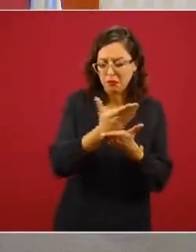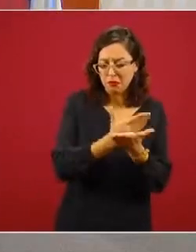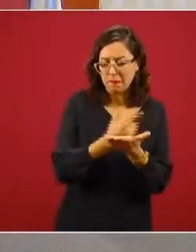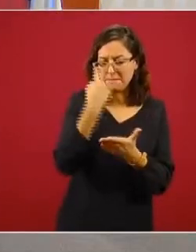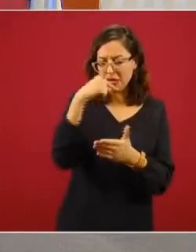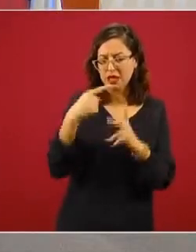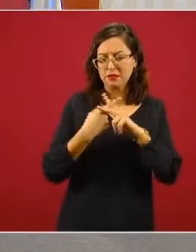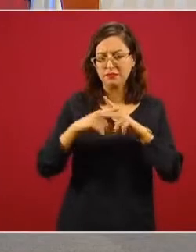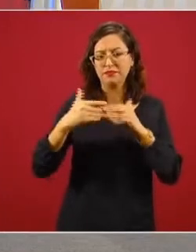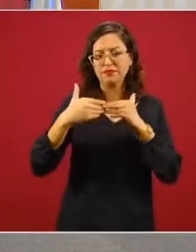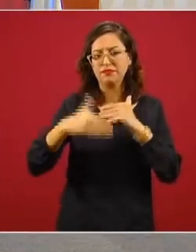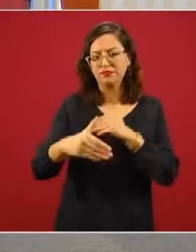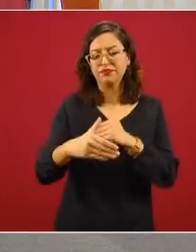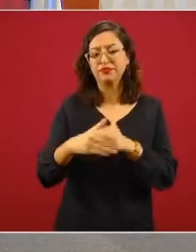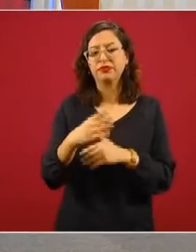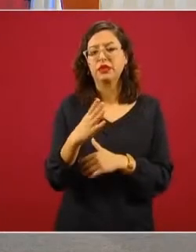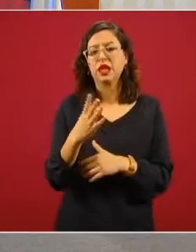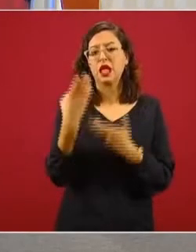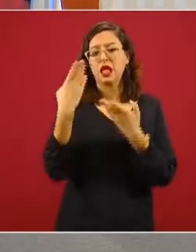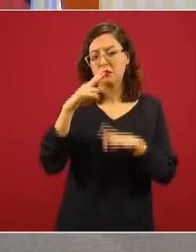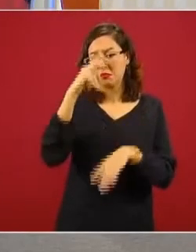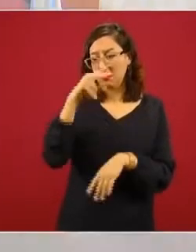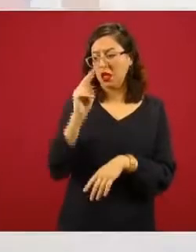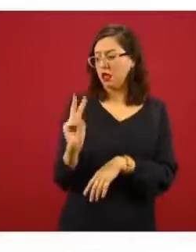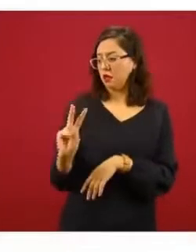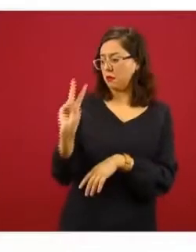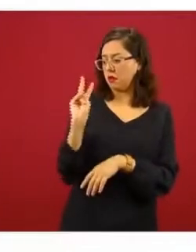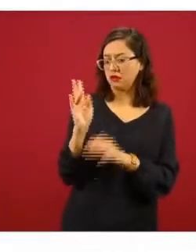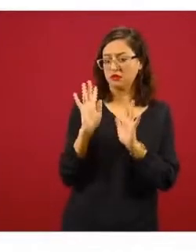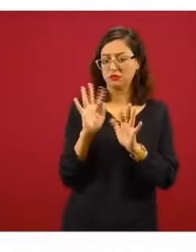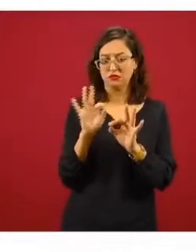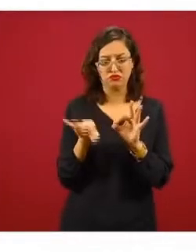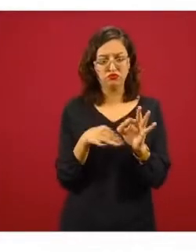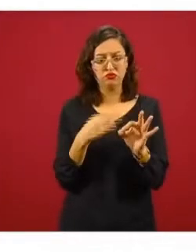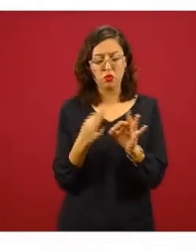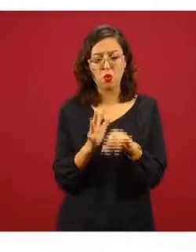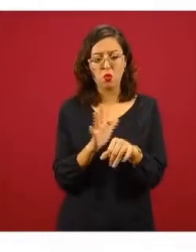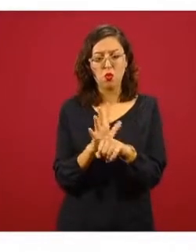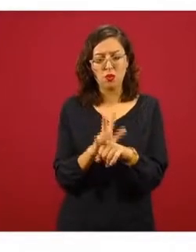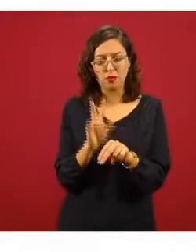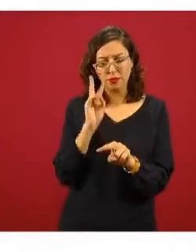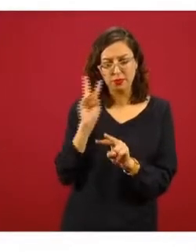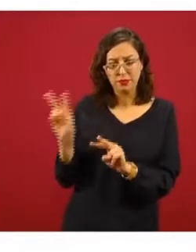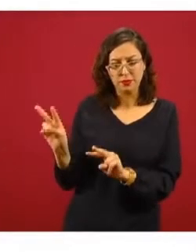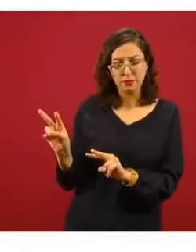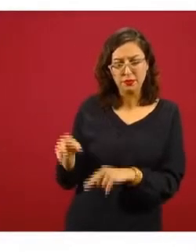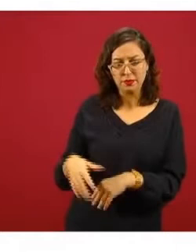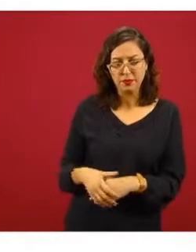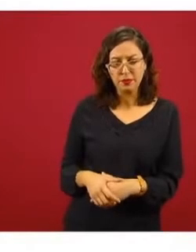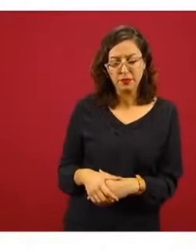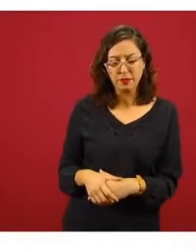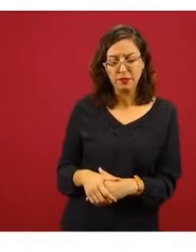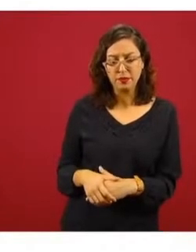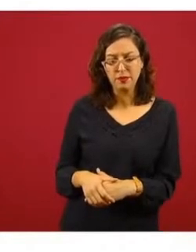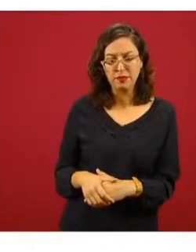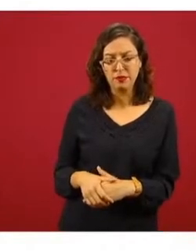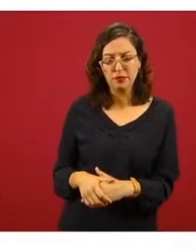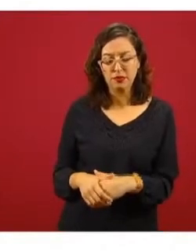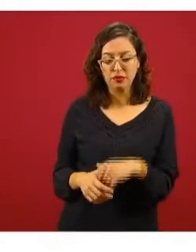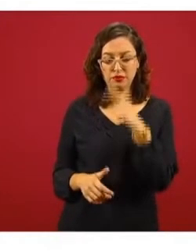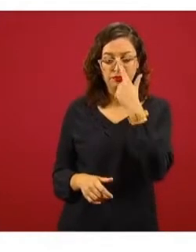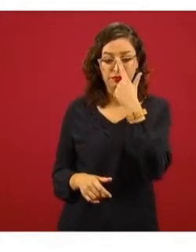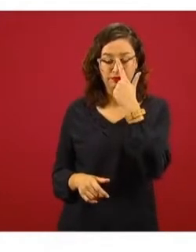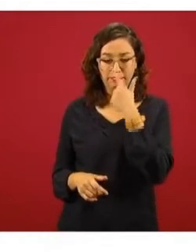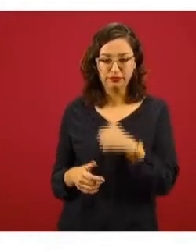México emitió sus disposiciones el viernes pasado, que básicamente define cuáles son las características operativas de esta